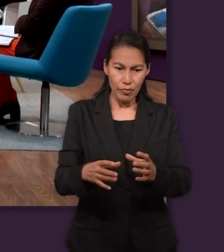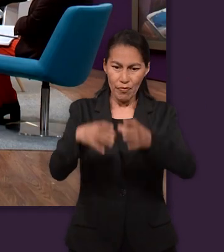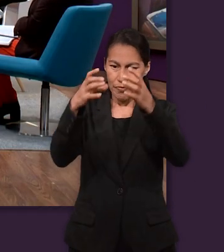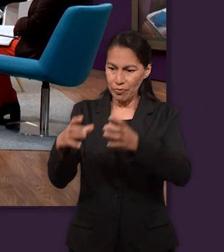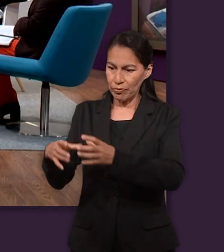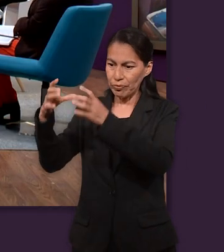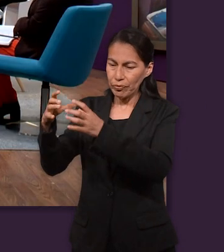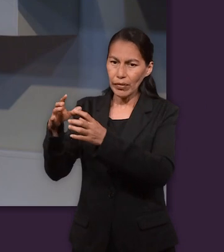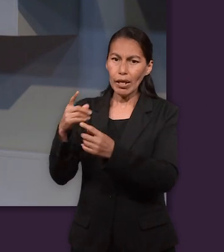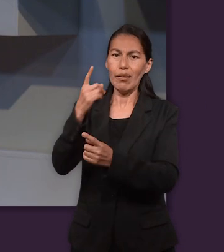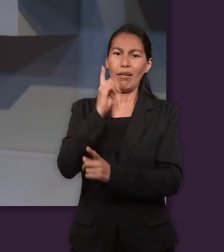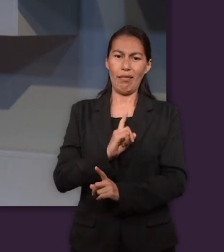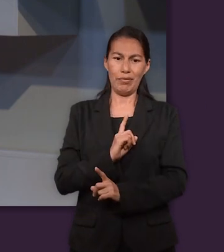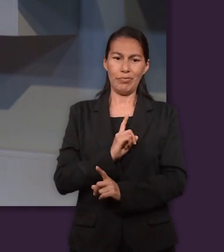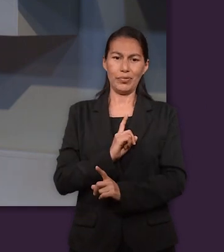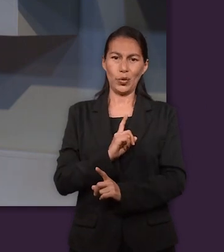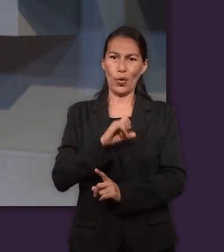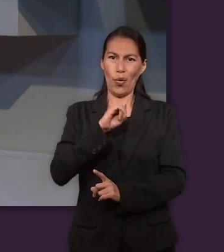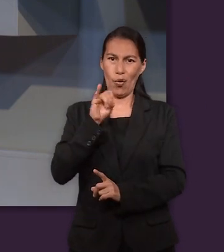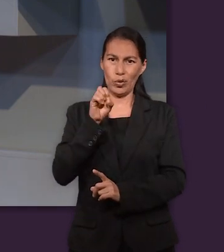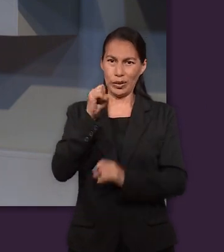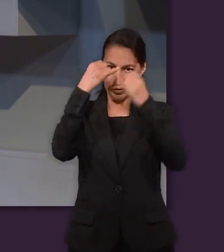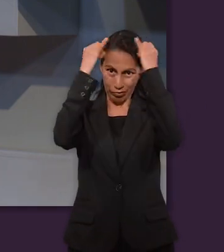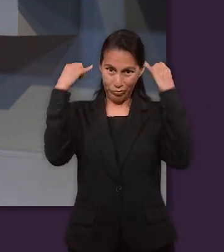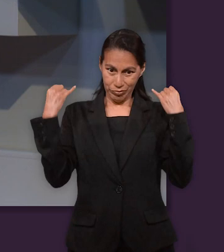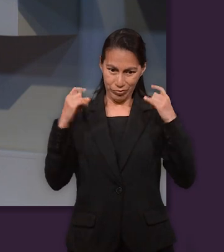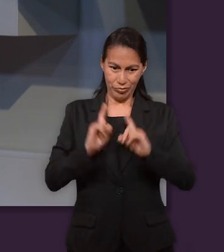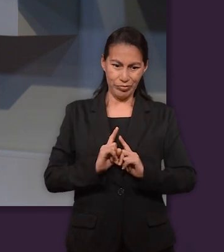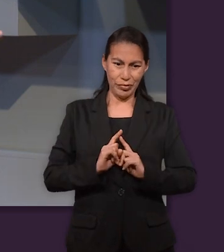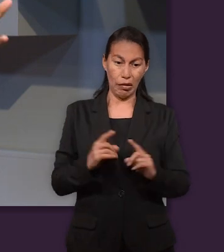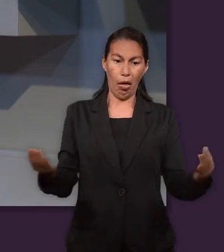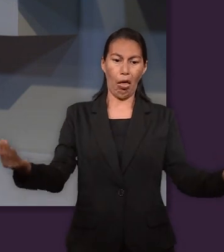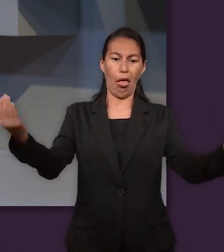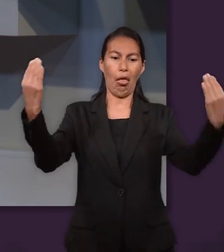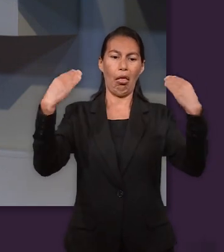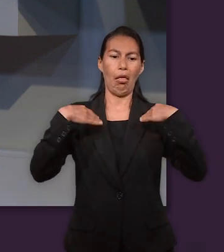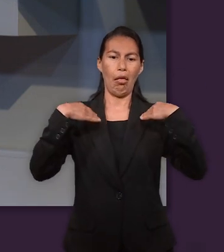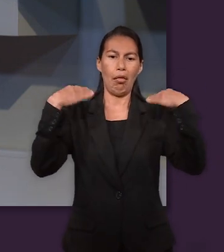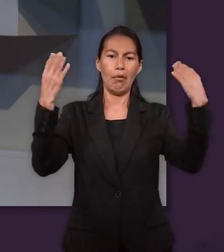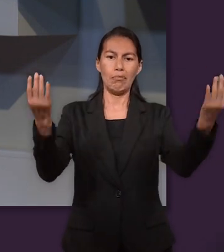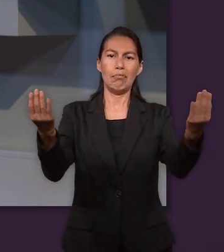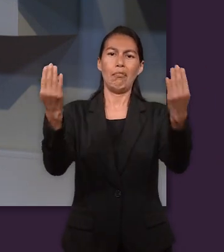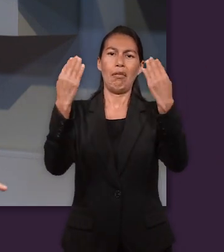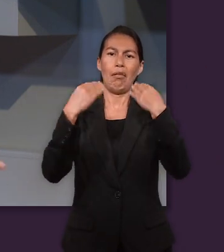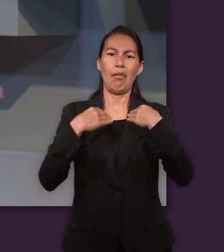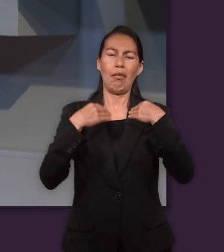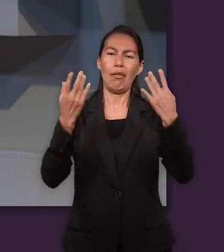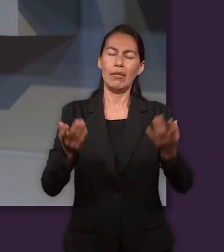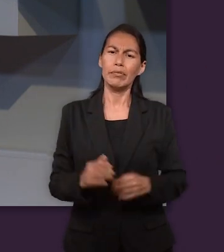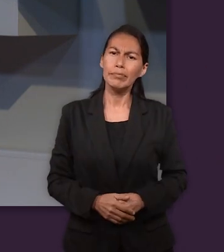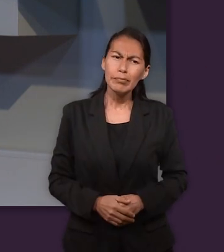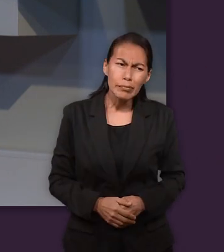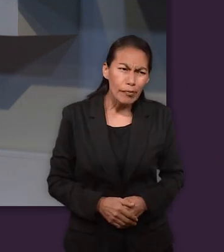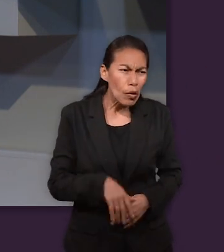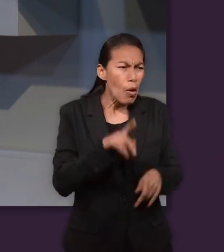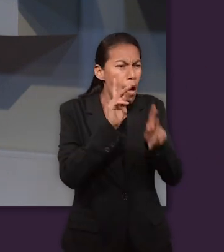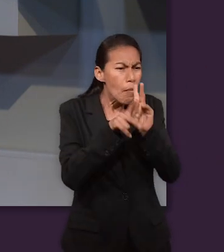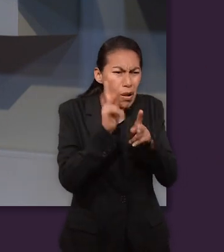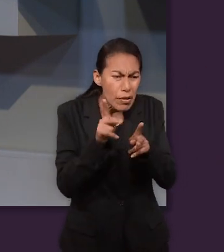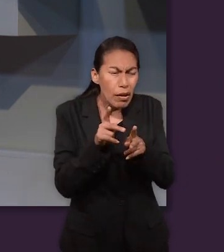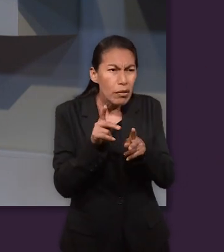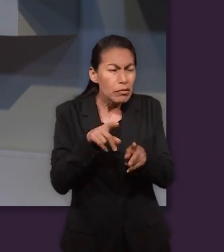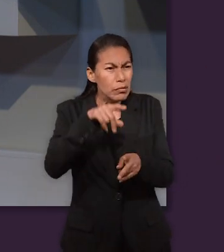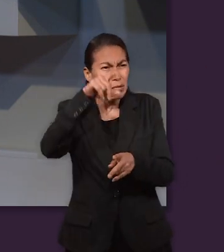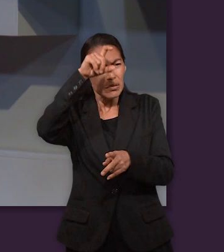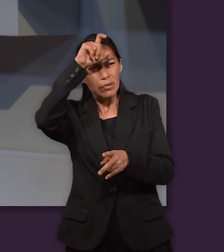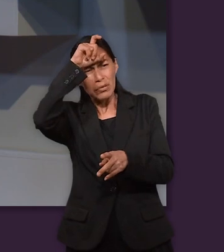Los sueños de las gavillas, donde veía que las gavillas de sus hermanos se postraban ante su gavilla. Que esto representaba dos cosas, ¿no? Primero,